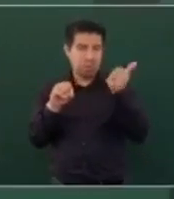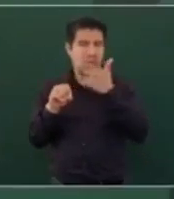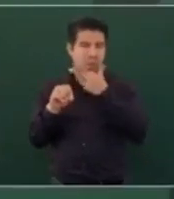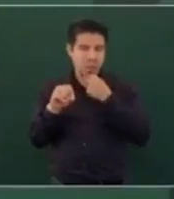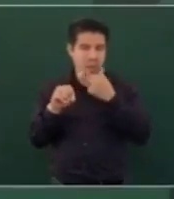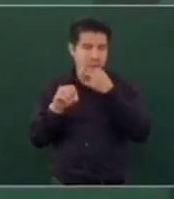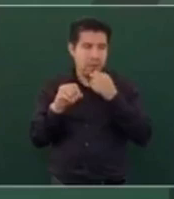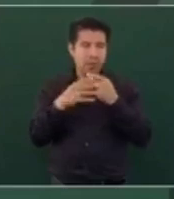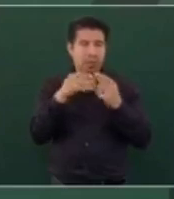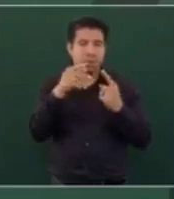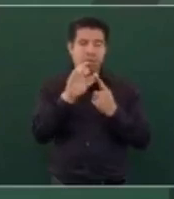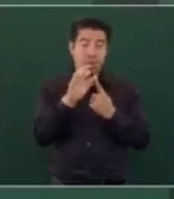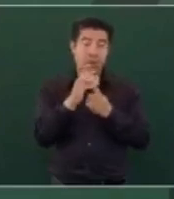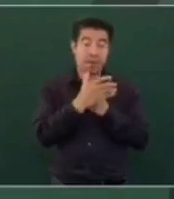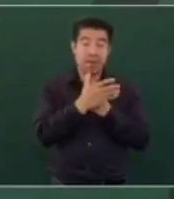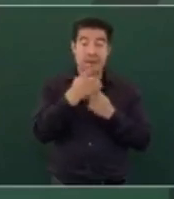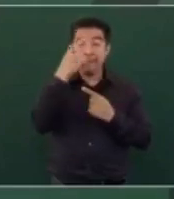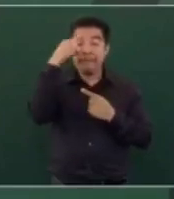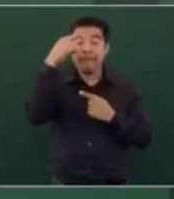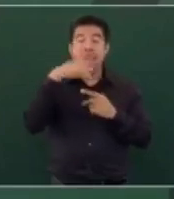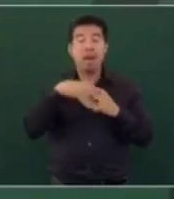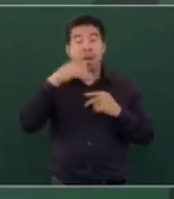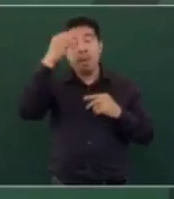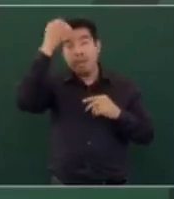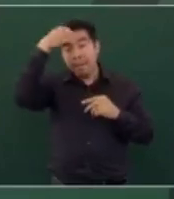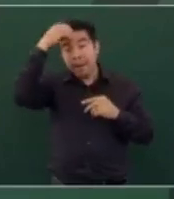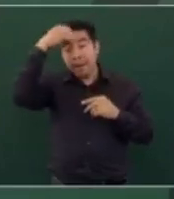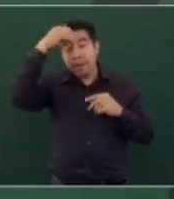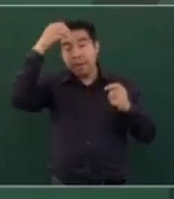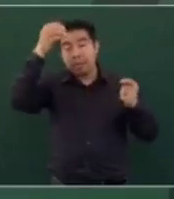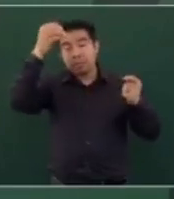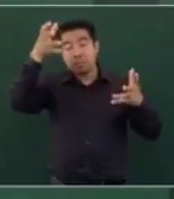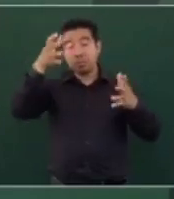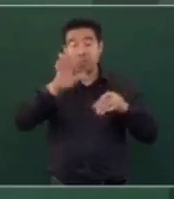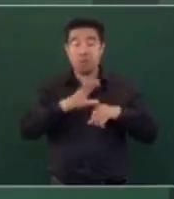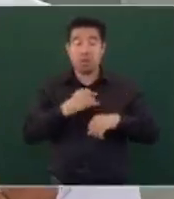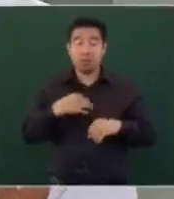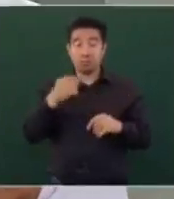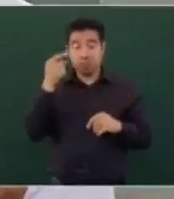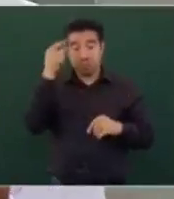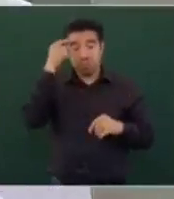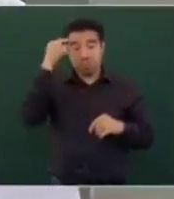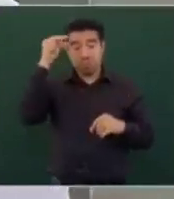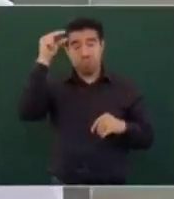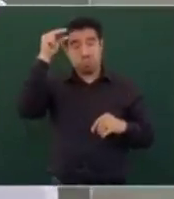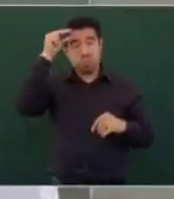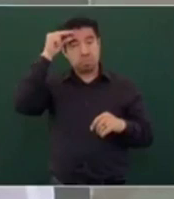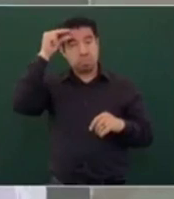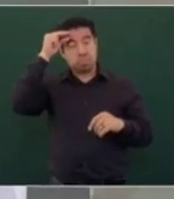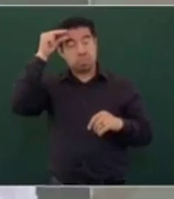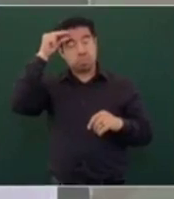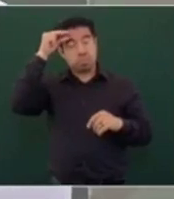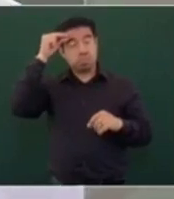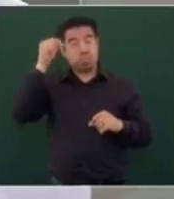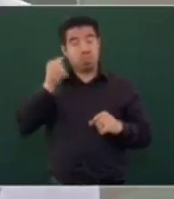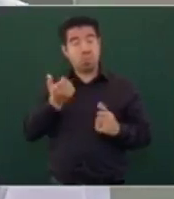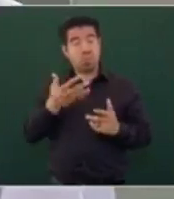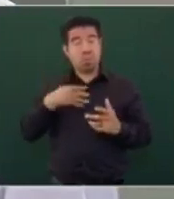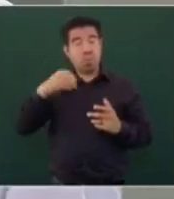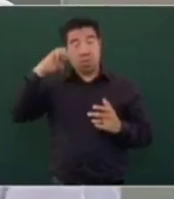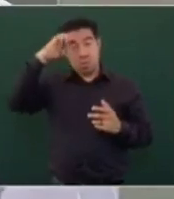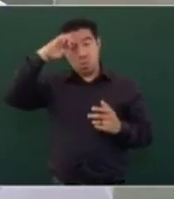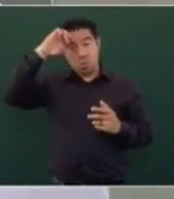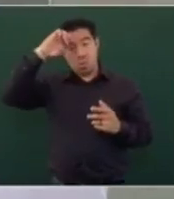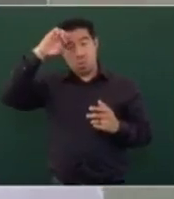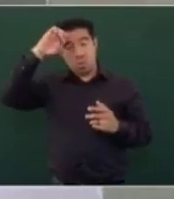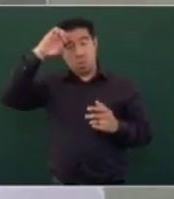opinar porque son sabiondos y expertos.